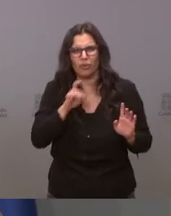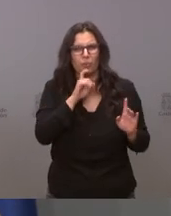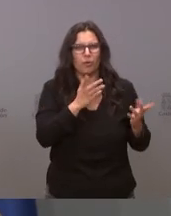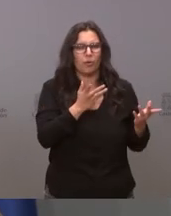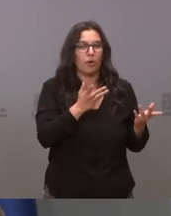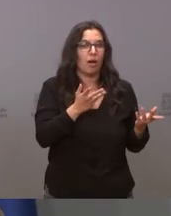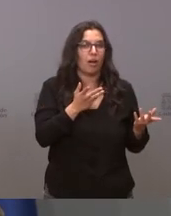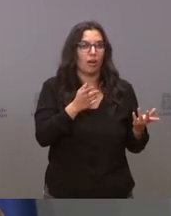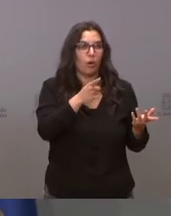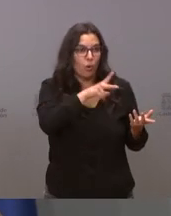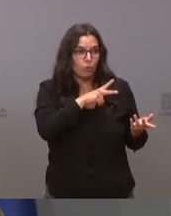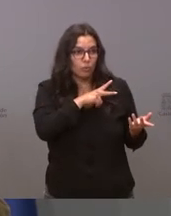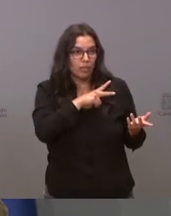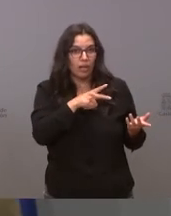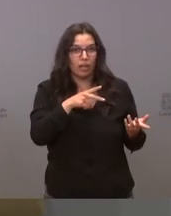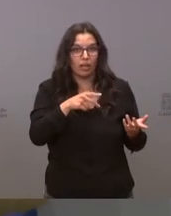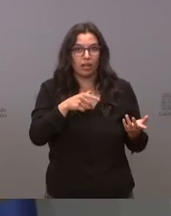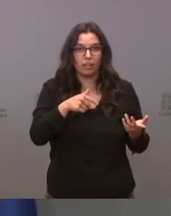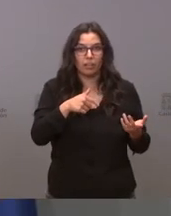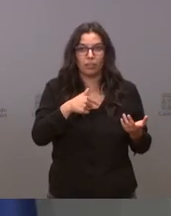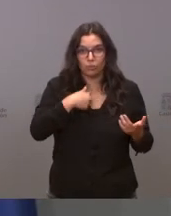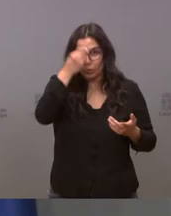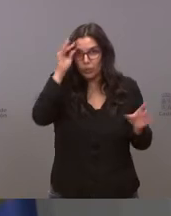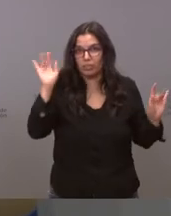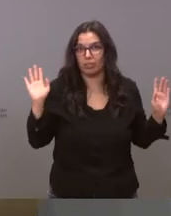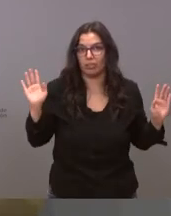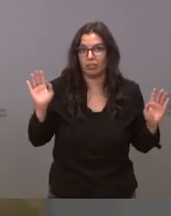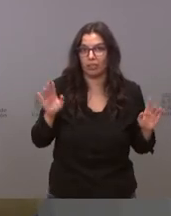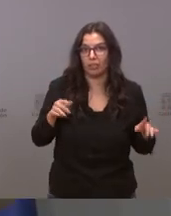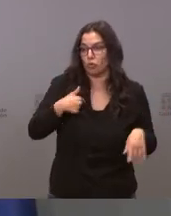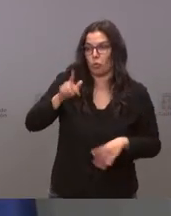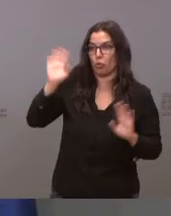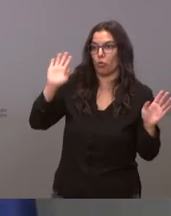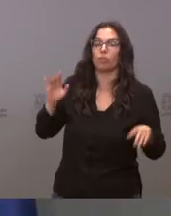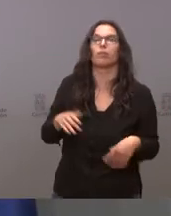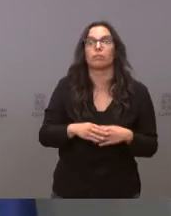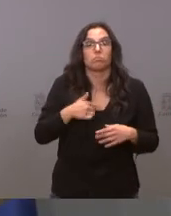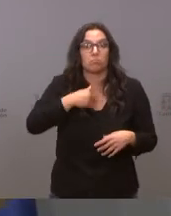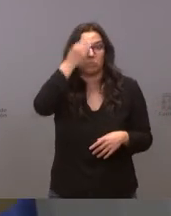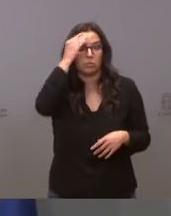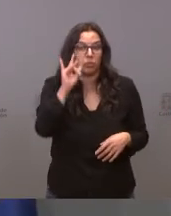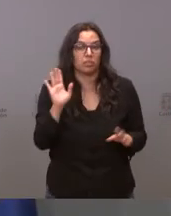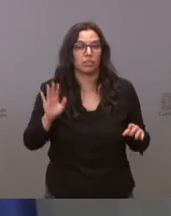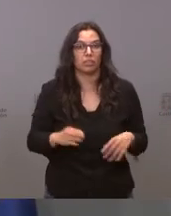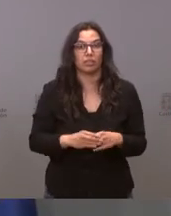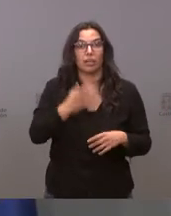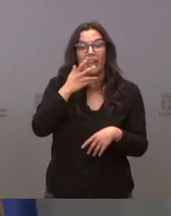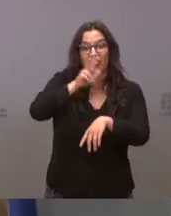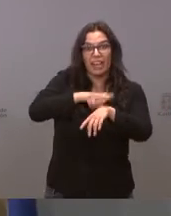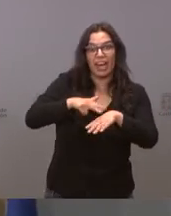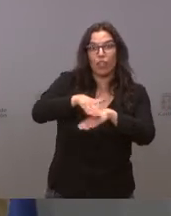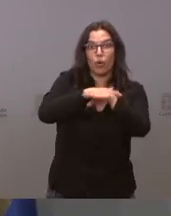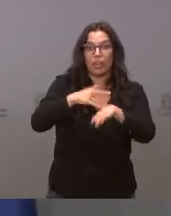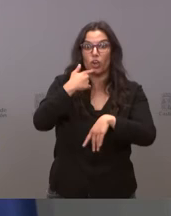bueno y usted yo creo que sí yo creo que sí yo quiero decir yo creo que si el delegado del gobierno lo dice